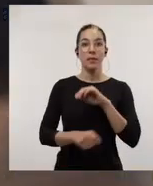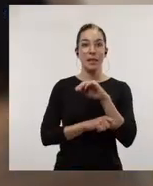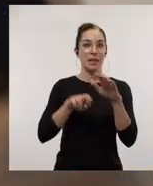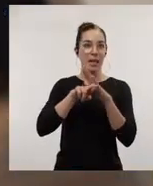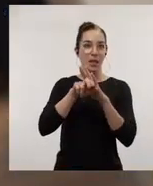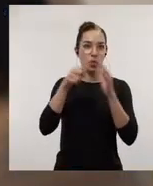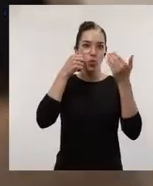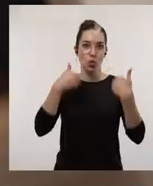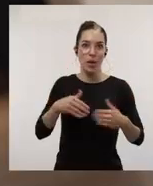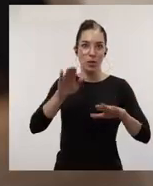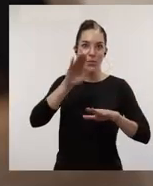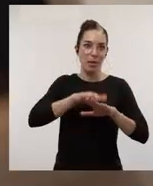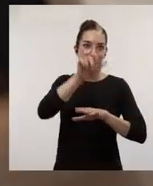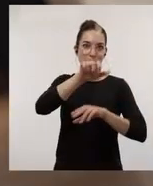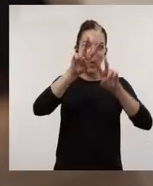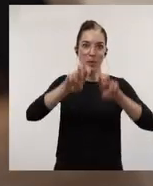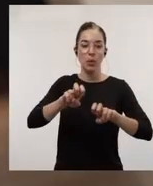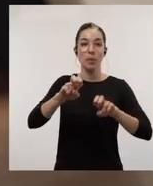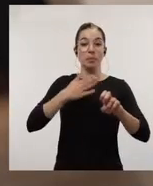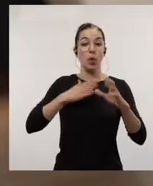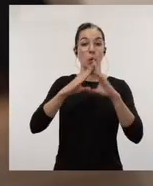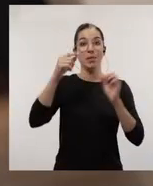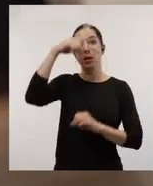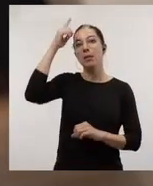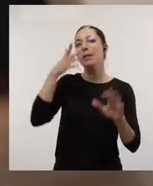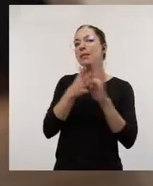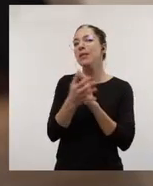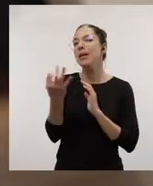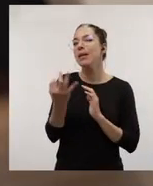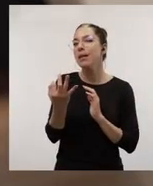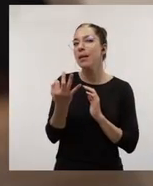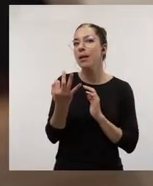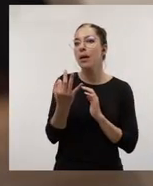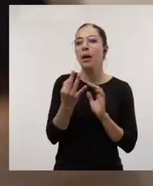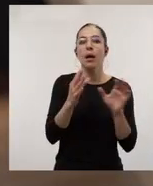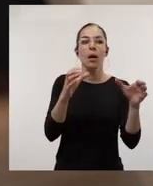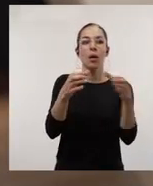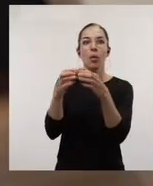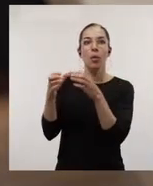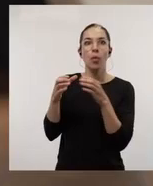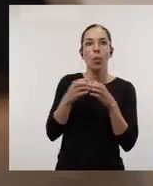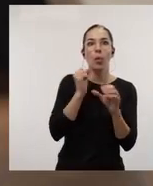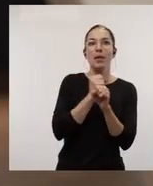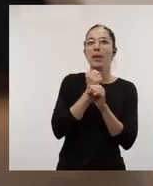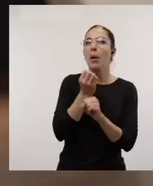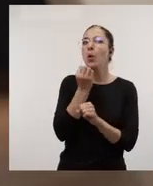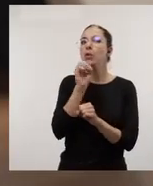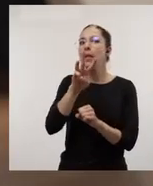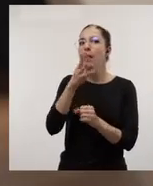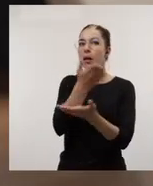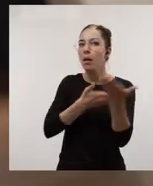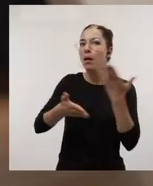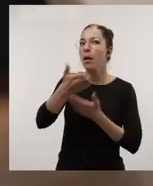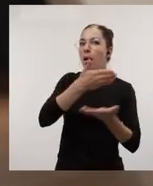La Estrategia de Recursos Humanos para Investigadores de la Universidad Rey Juan Carlos ha supuesto la puesta en marcha e implicación de 13 grupos de